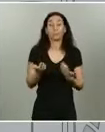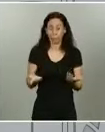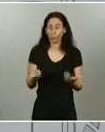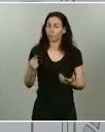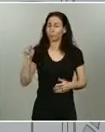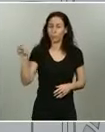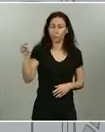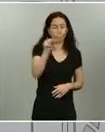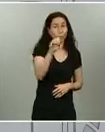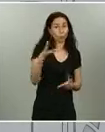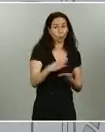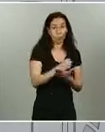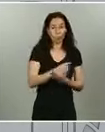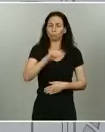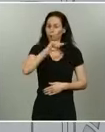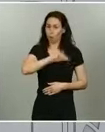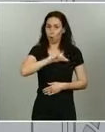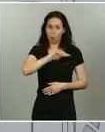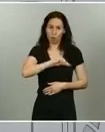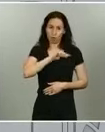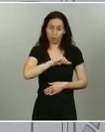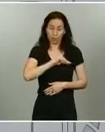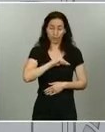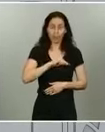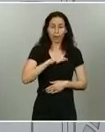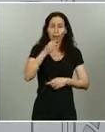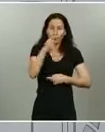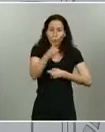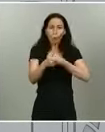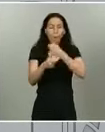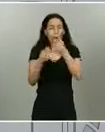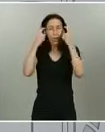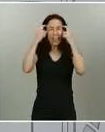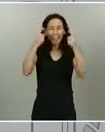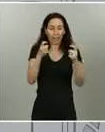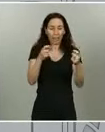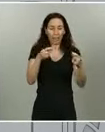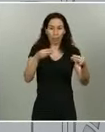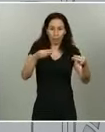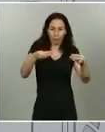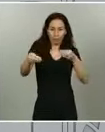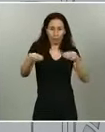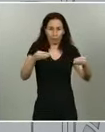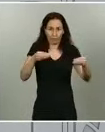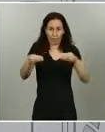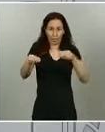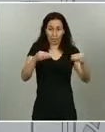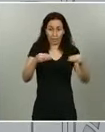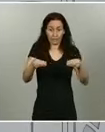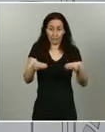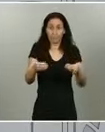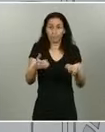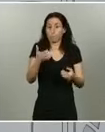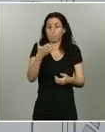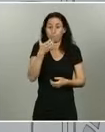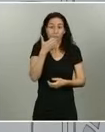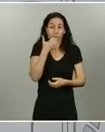abriendo las cosas poco a poco por una razón. Si no se abren completamente ya todas